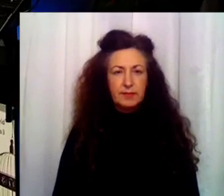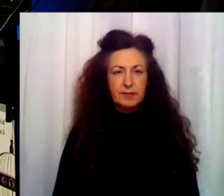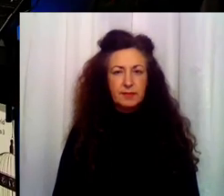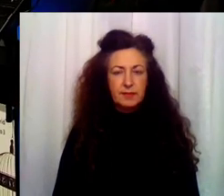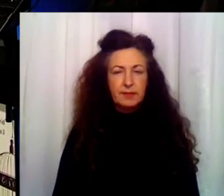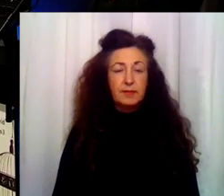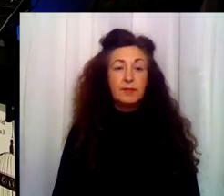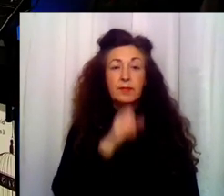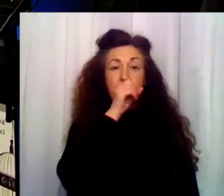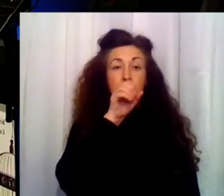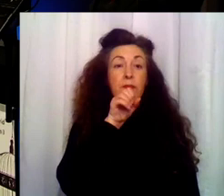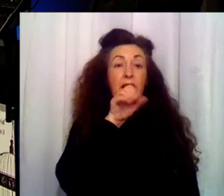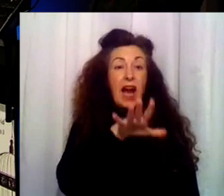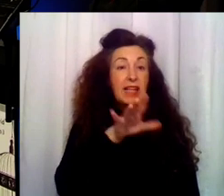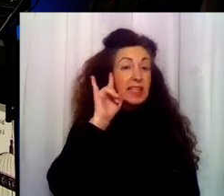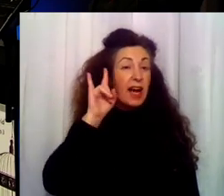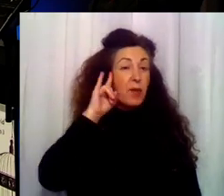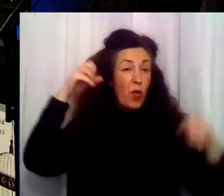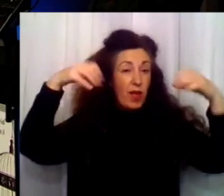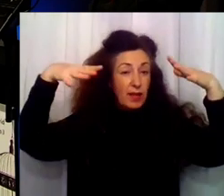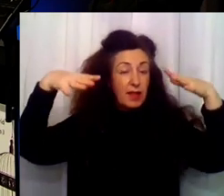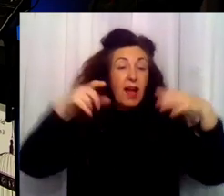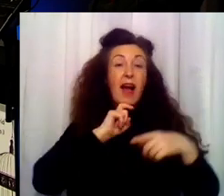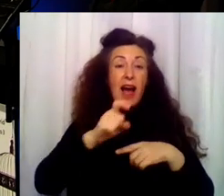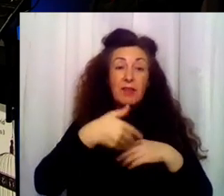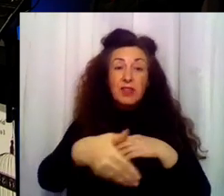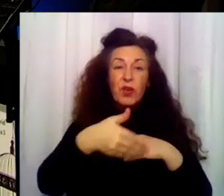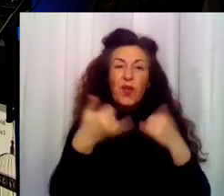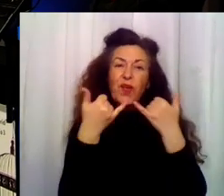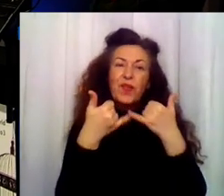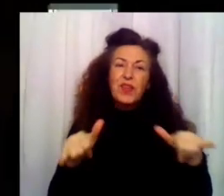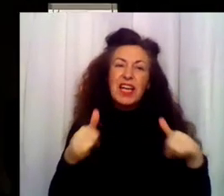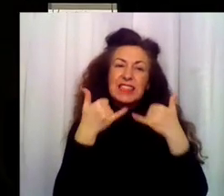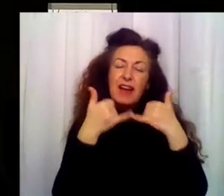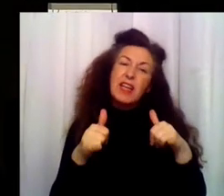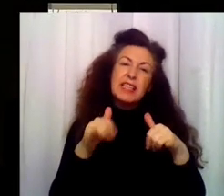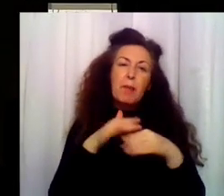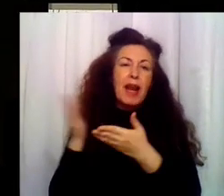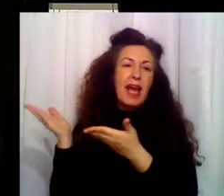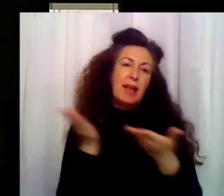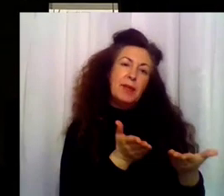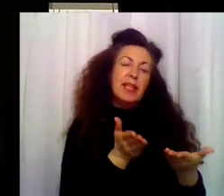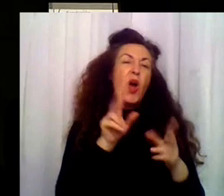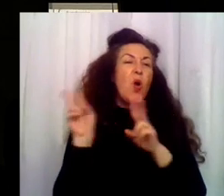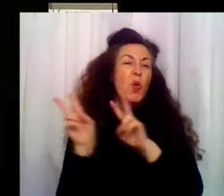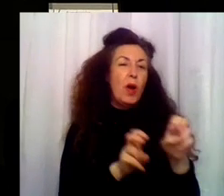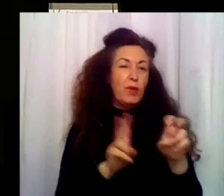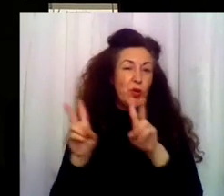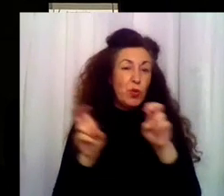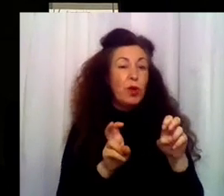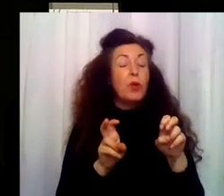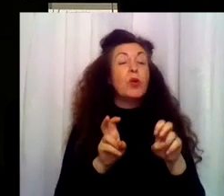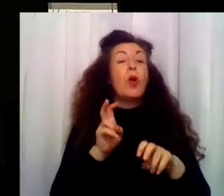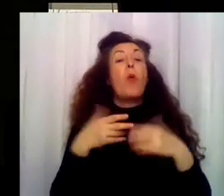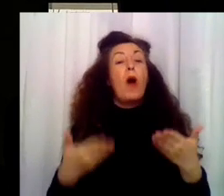Os informamos de que realizaremos una fiesta terapia para recibir a los nuevos internos. Será después de la cena en la sala